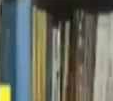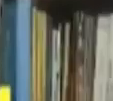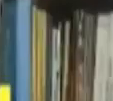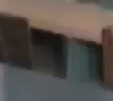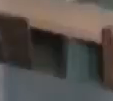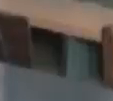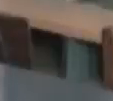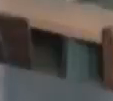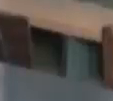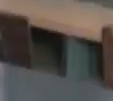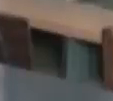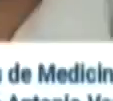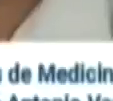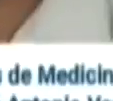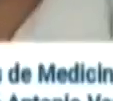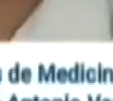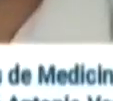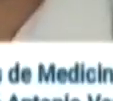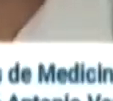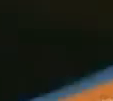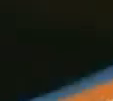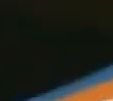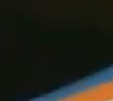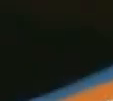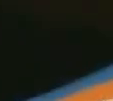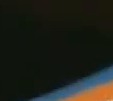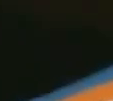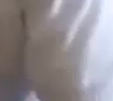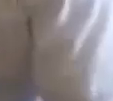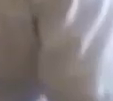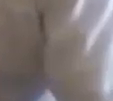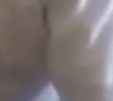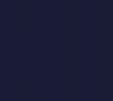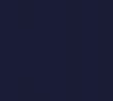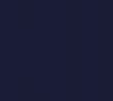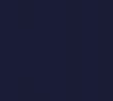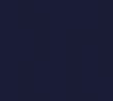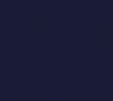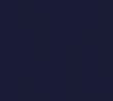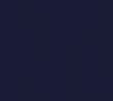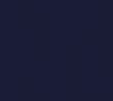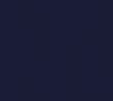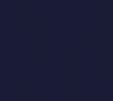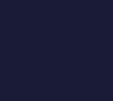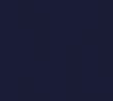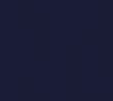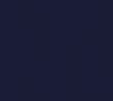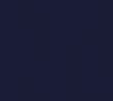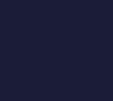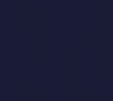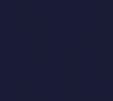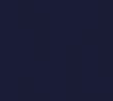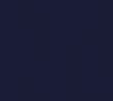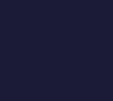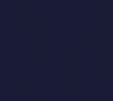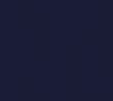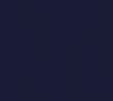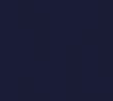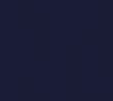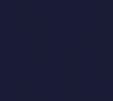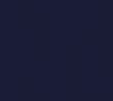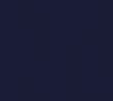tiempo de batalla. Juntos, todo es posible. Universidad en casa, inclusión pertinente, de calidad.